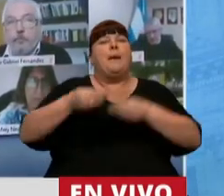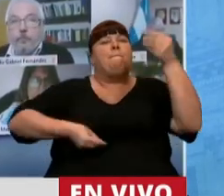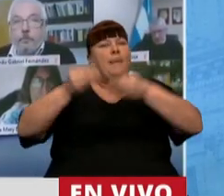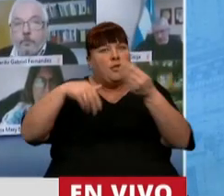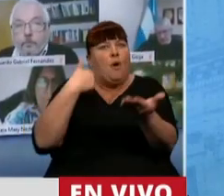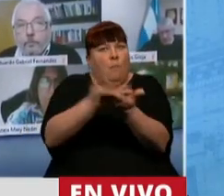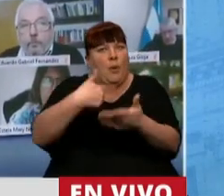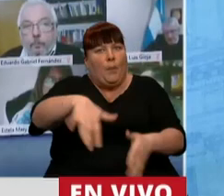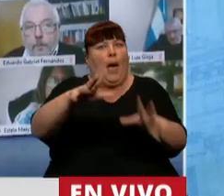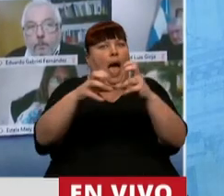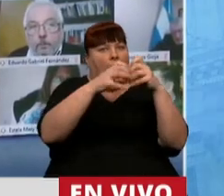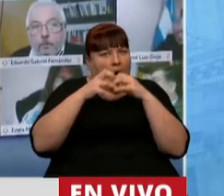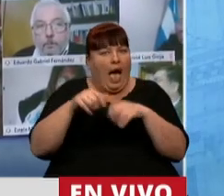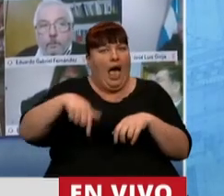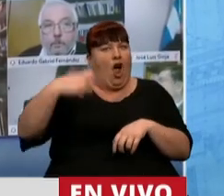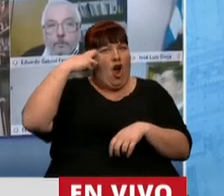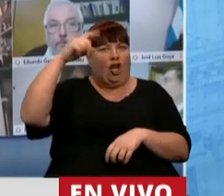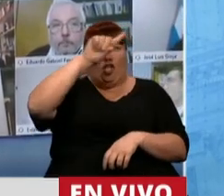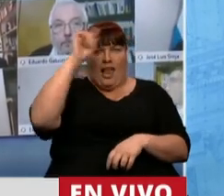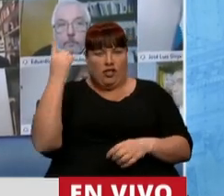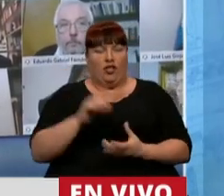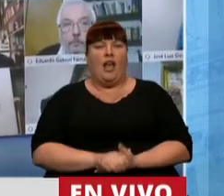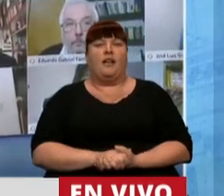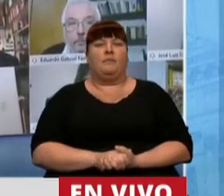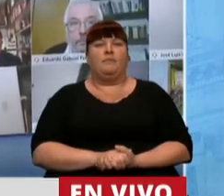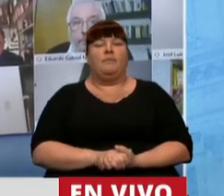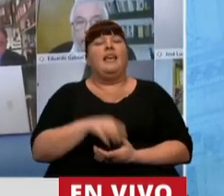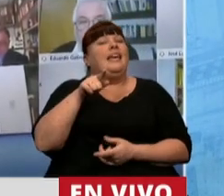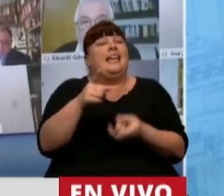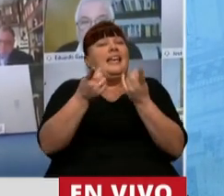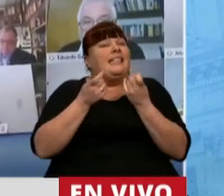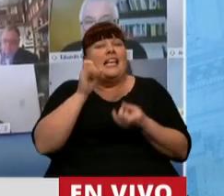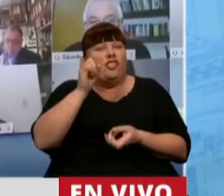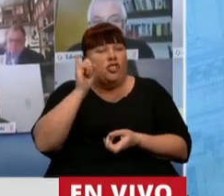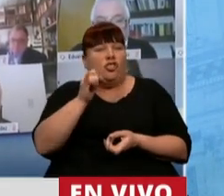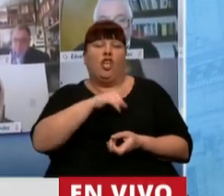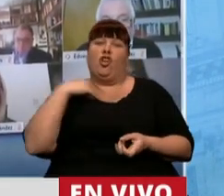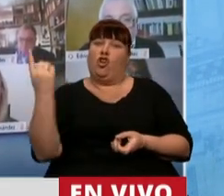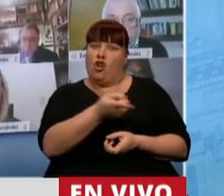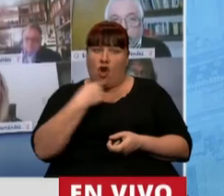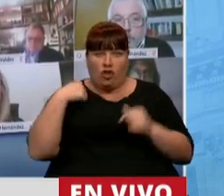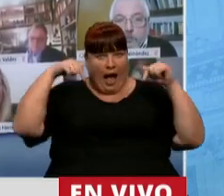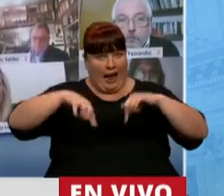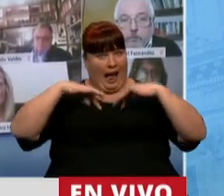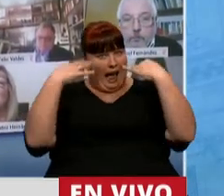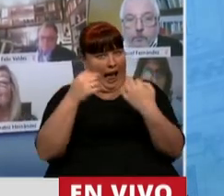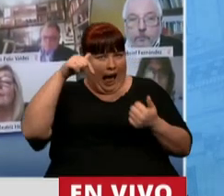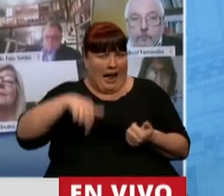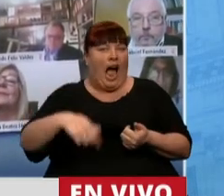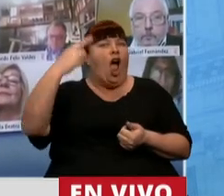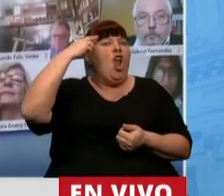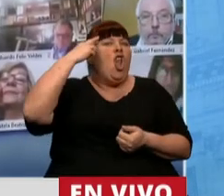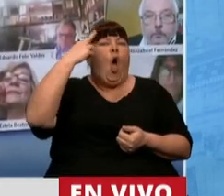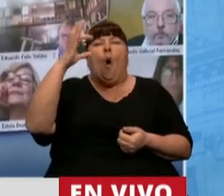Y eso requiere que nosotros, los que estamos acá, los